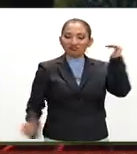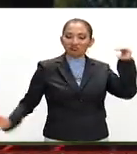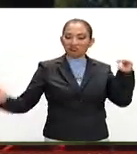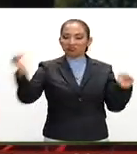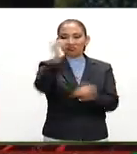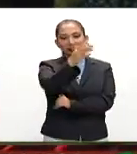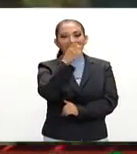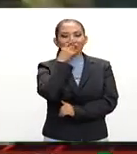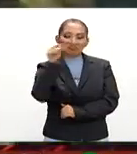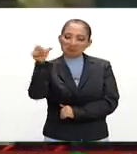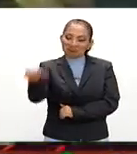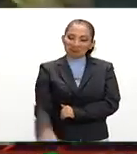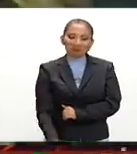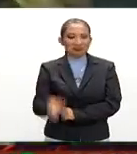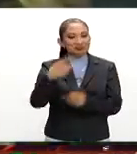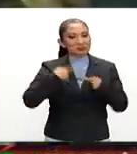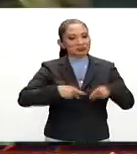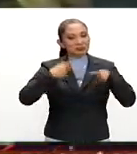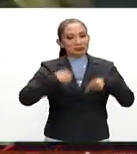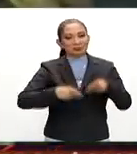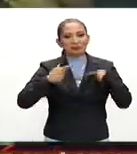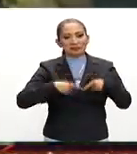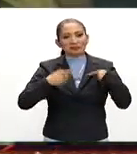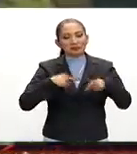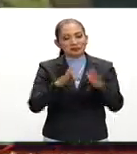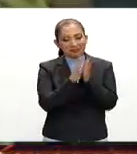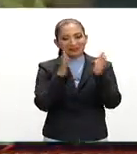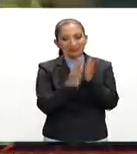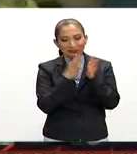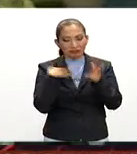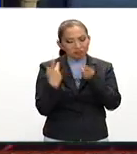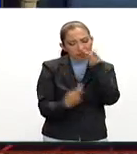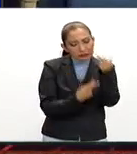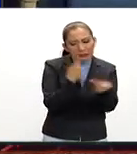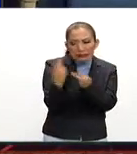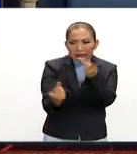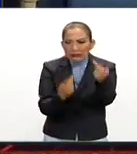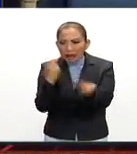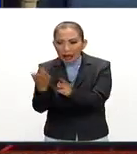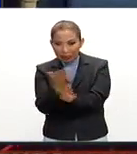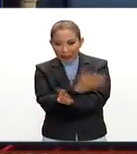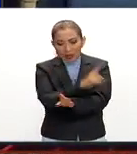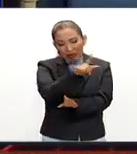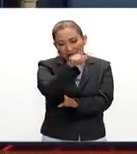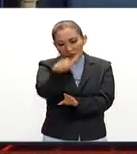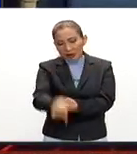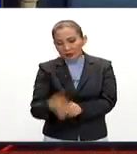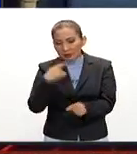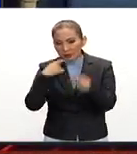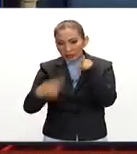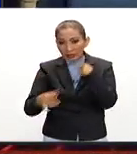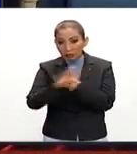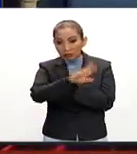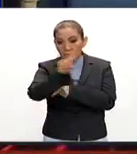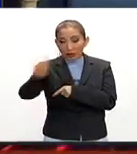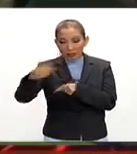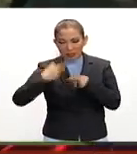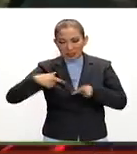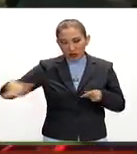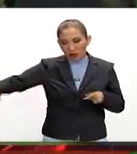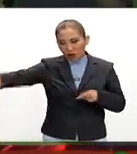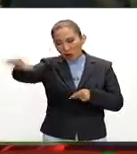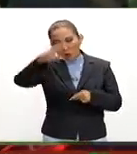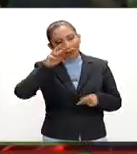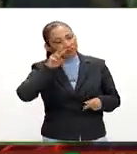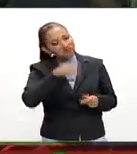lo dijeron los quienes participaron en estas encuestas de salida previo o después más bien del debate. 52% de los electores